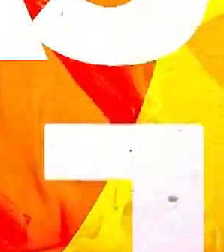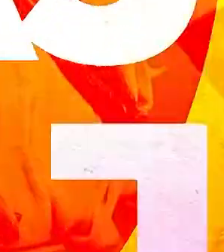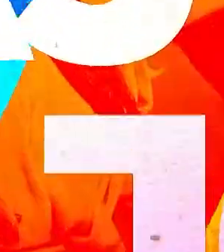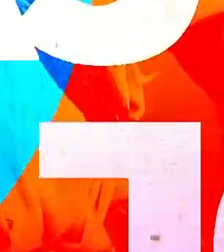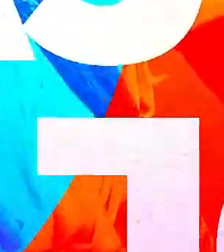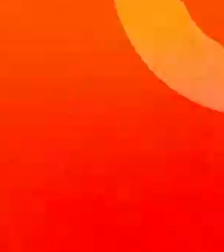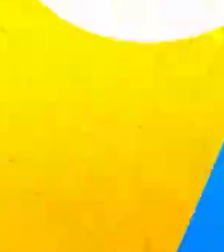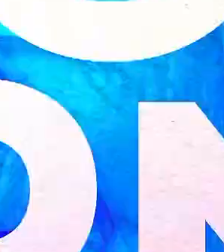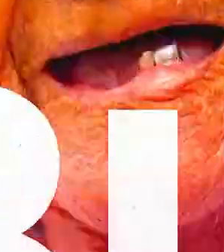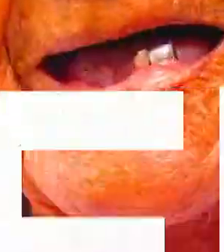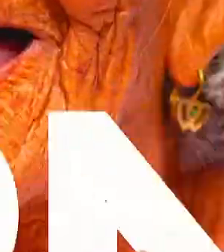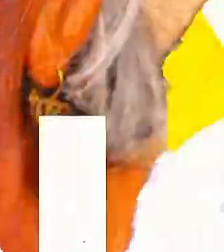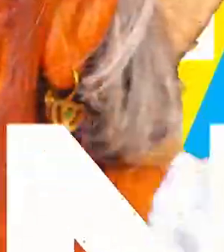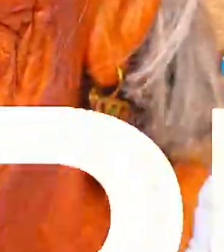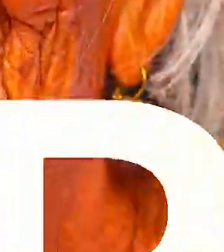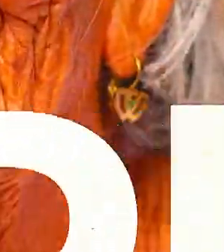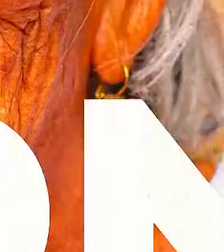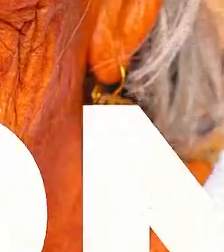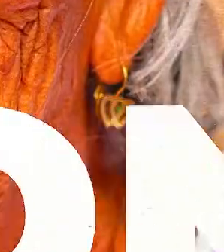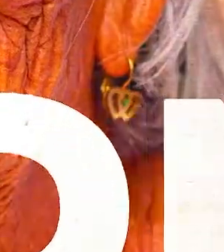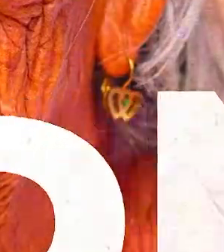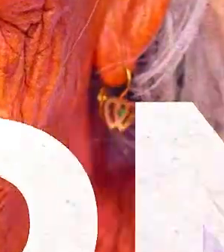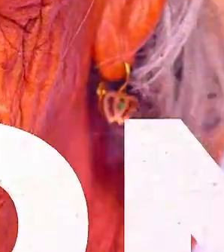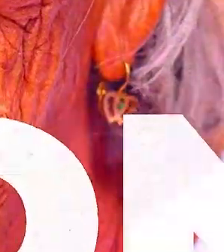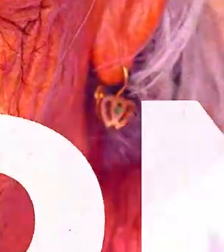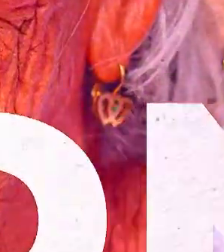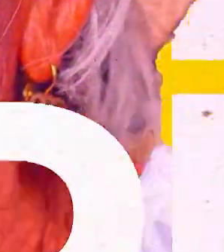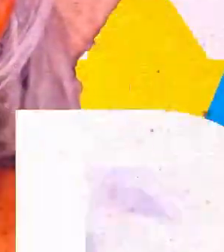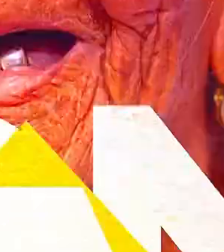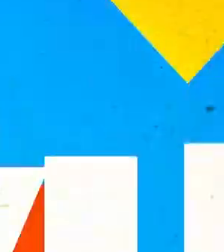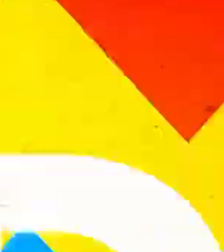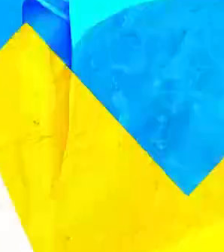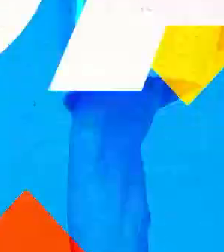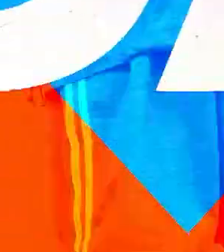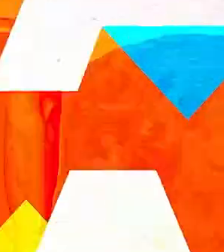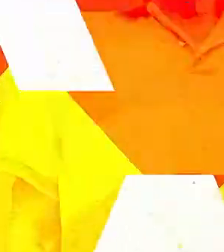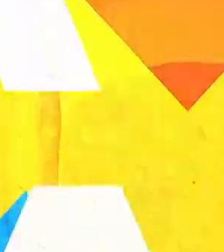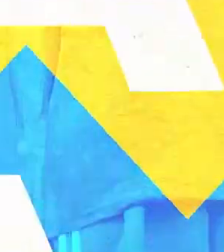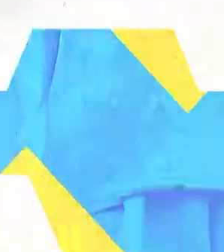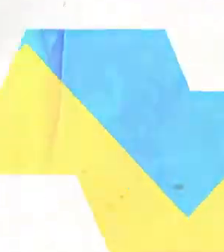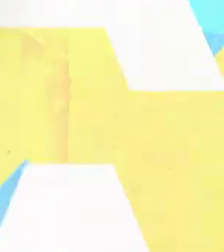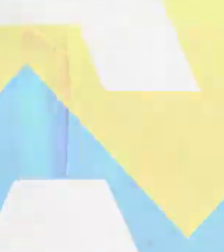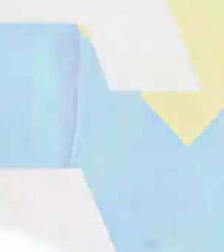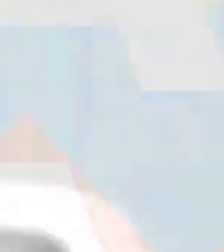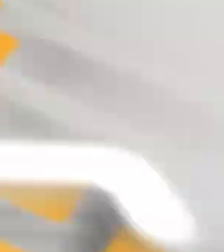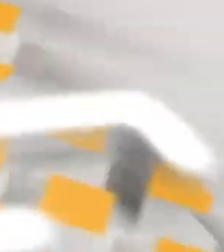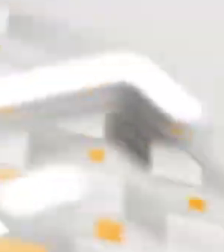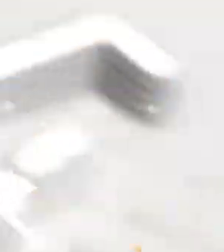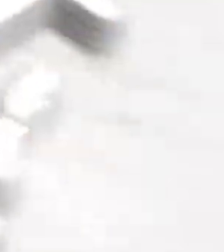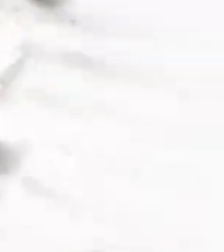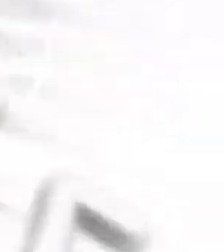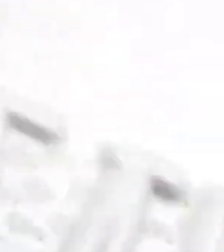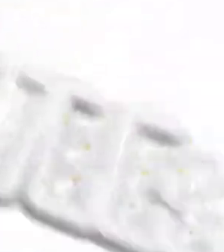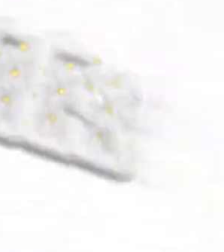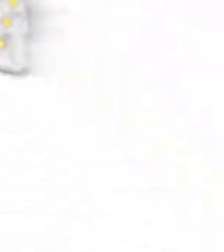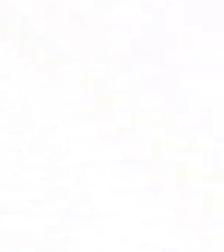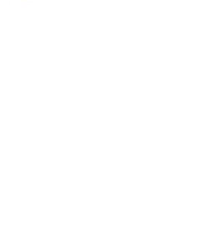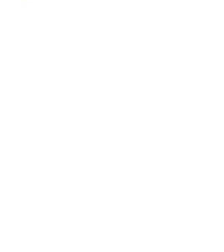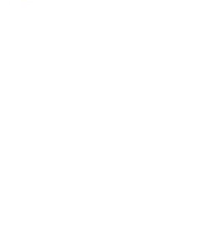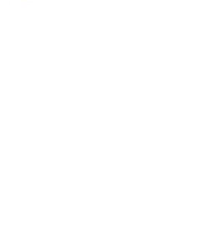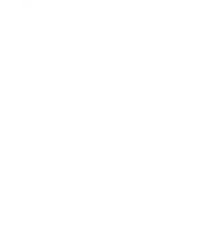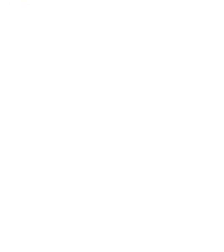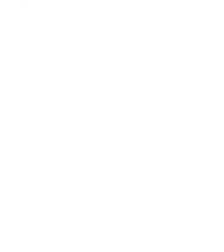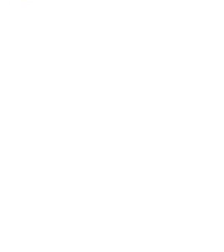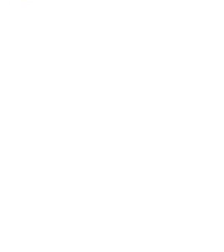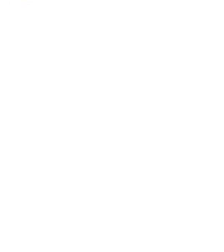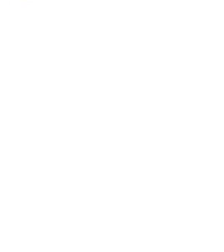público es tuyo y mío, todo lo público debemos protegerlo, todo lo público es tuyo y mío, todo